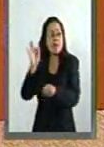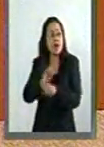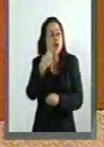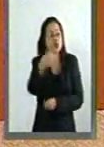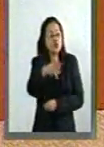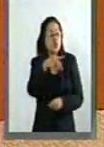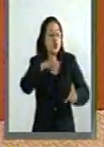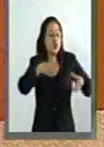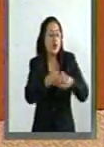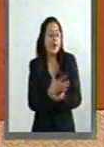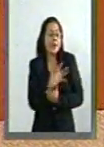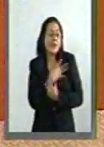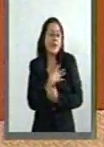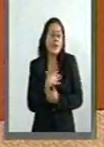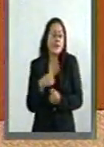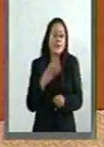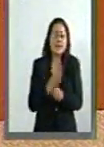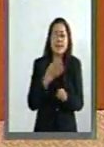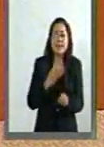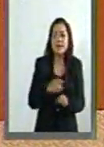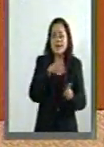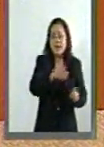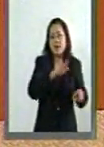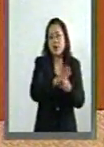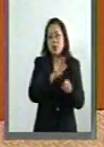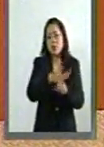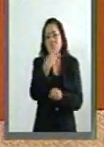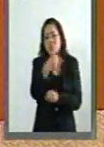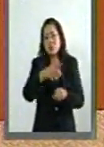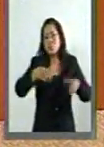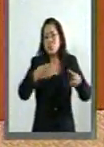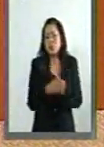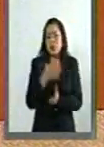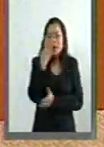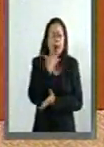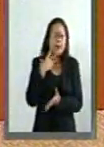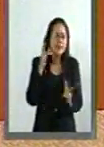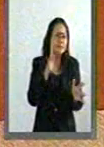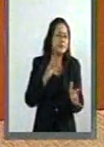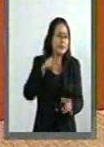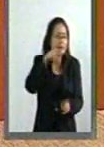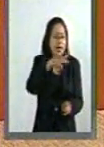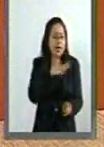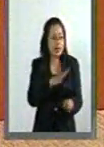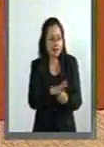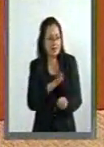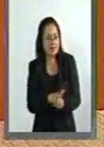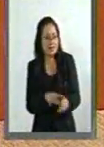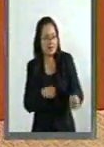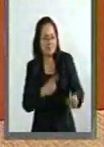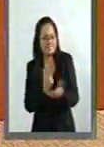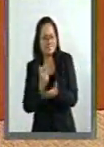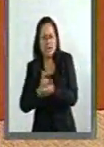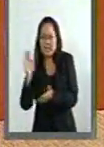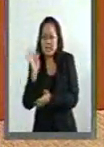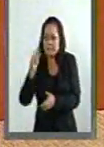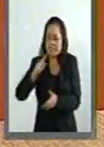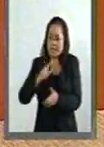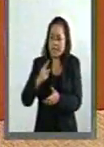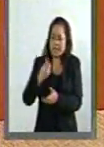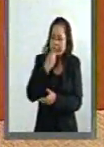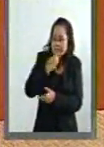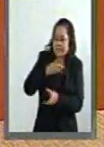su nido, a la paloma de su palomilla, amenazando a quienes se opongan a su